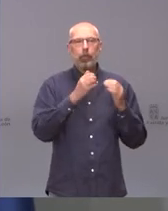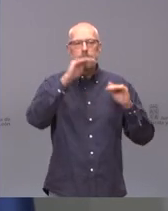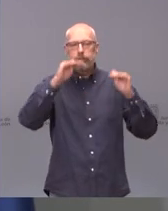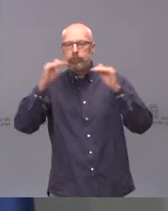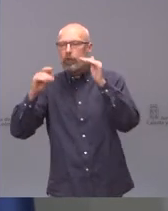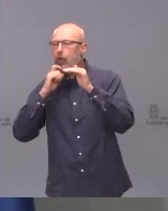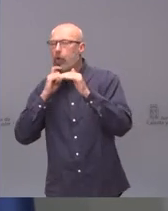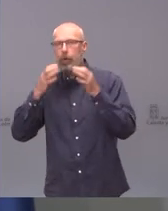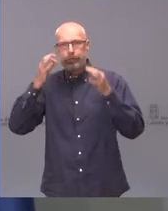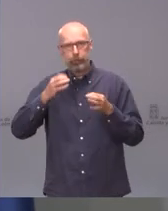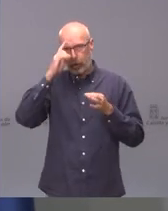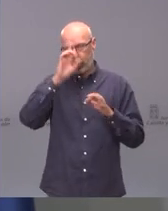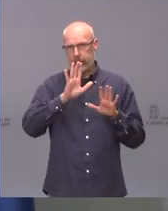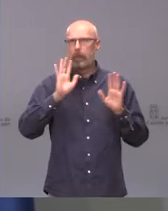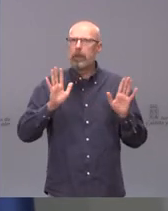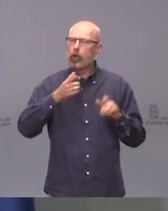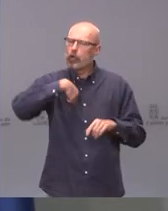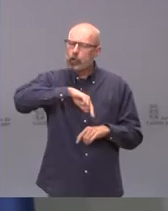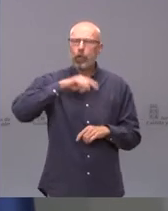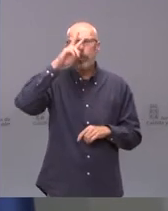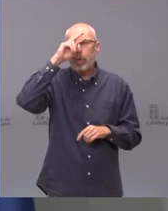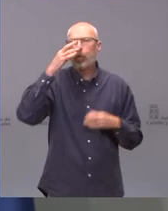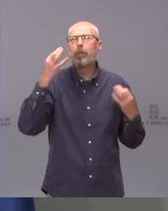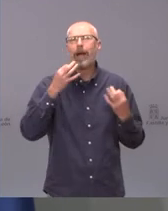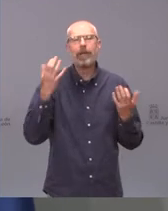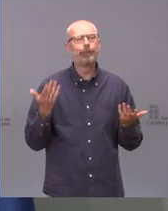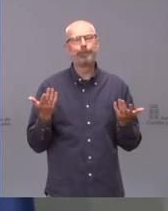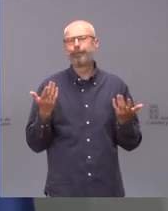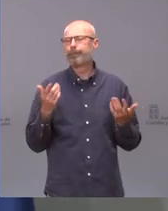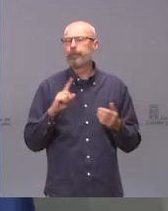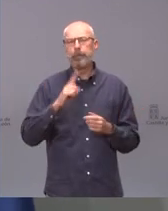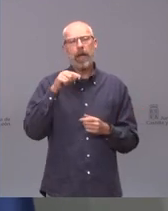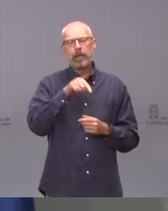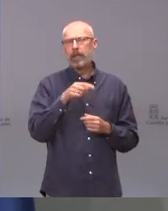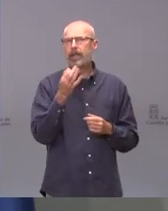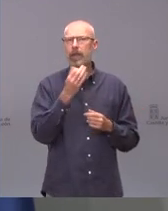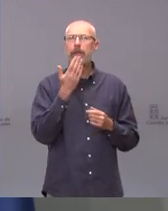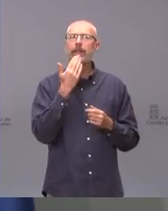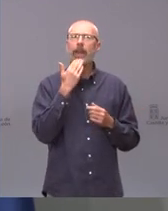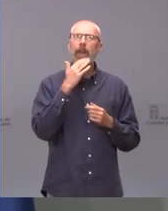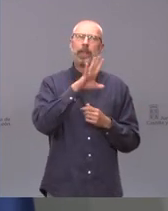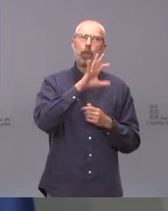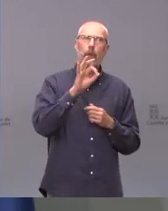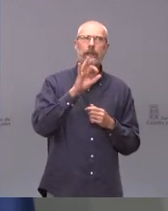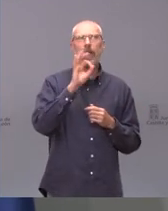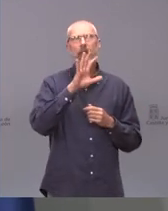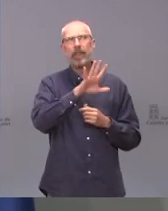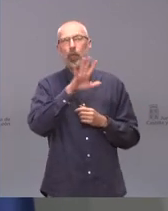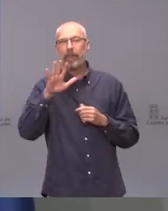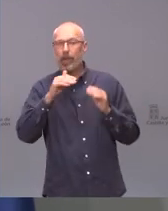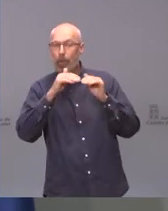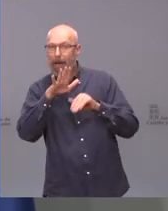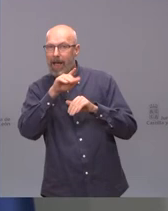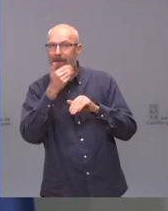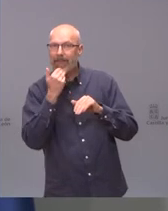pero a nosotros lo que nos preocupa básicamente es tener vacunados por encima de los 50-55 años a toda la